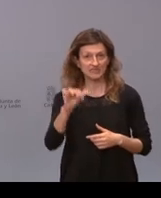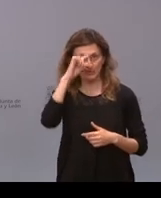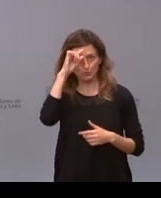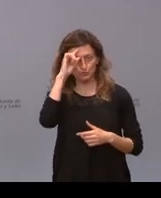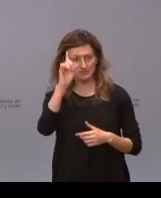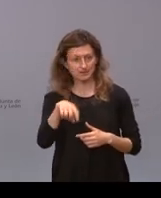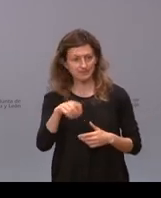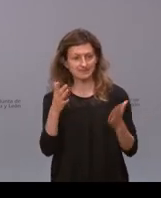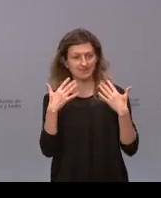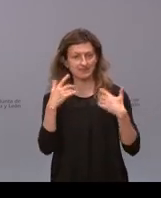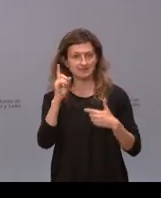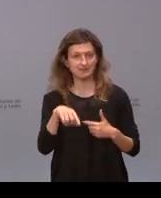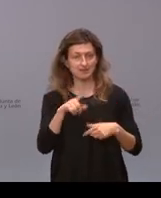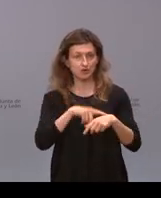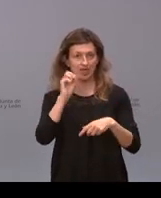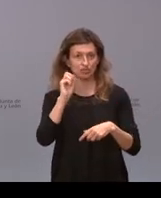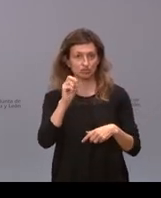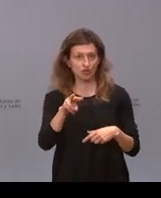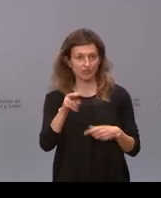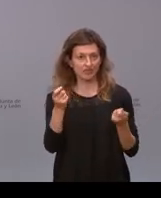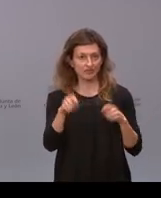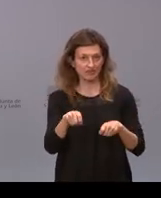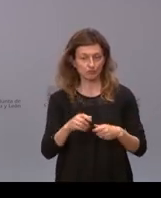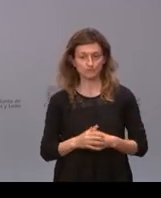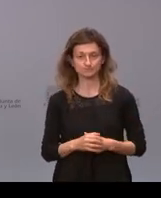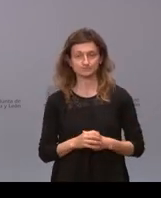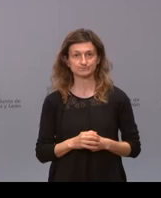y en las terrazas a las 12 tienen que estar desalojados